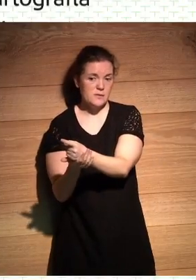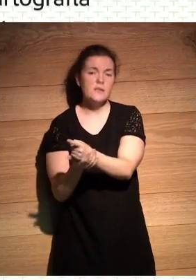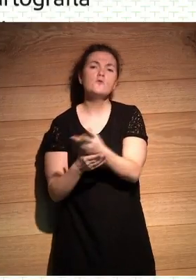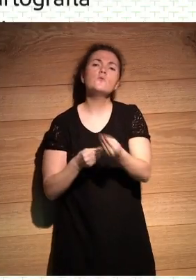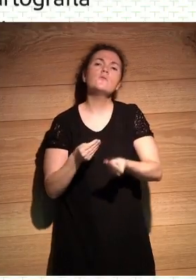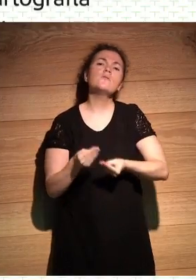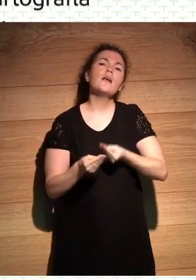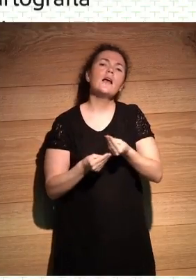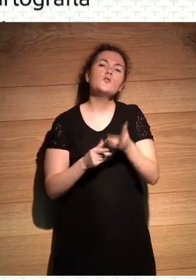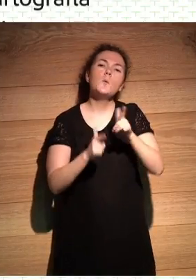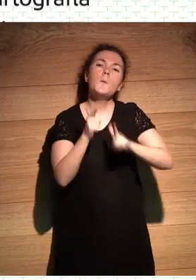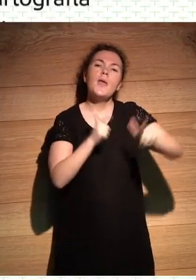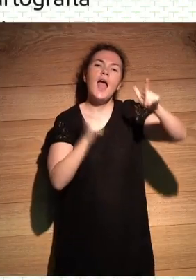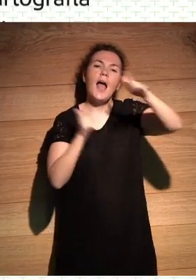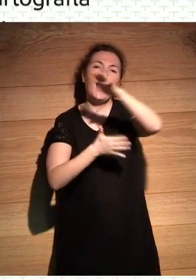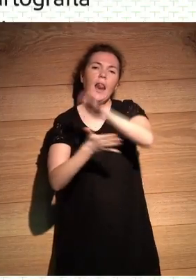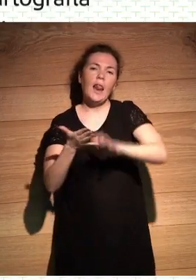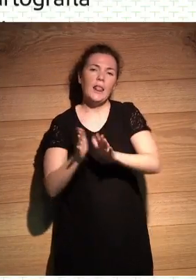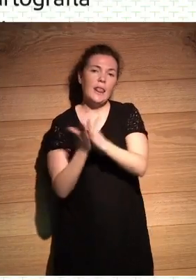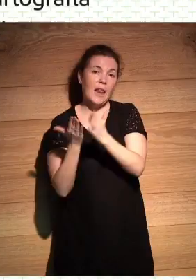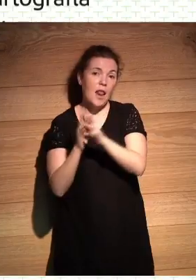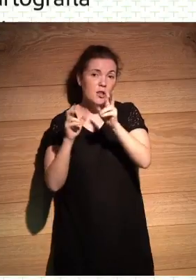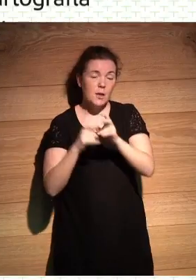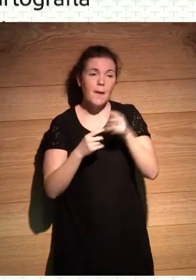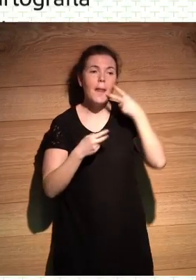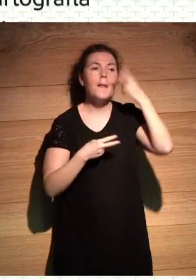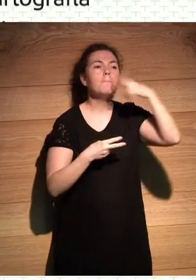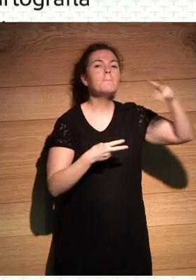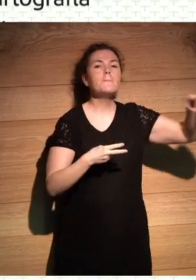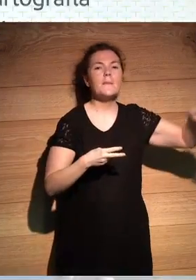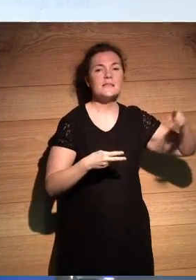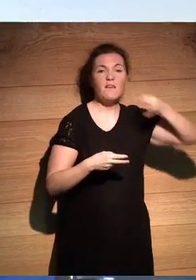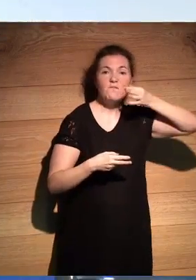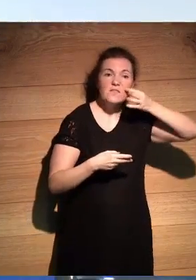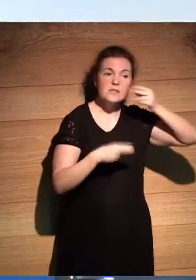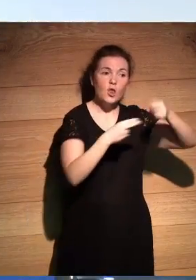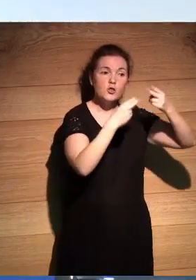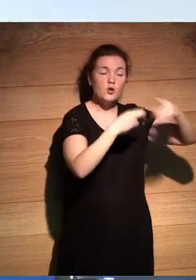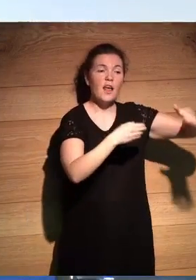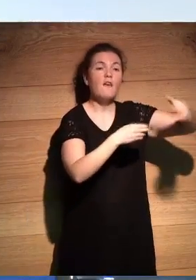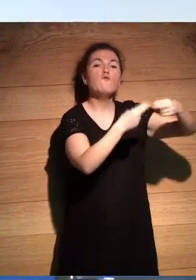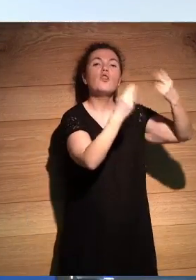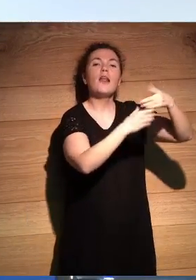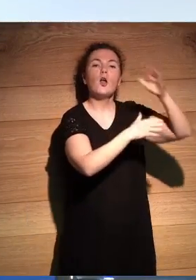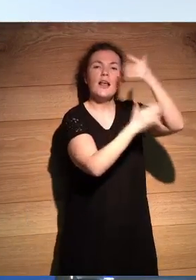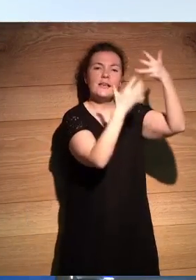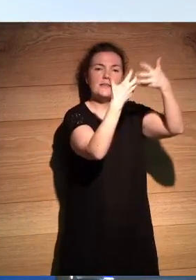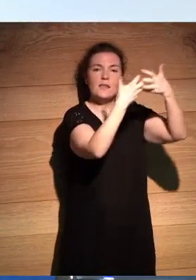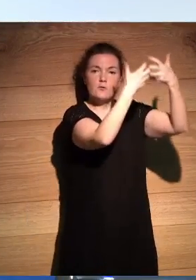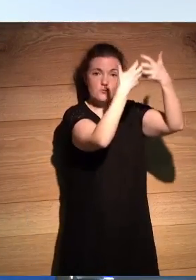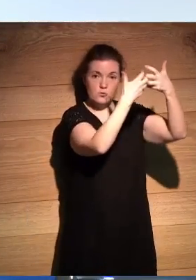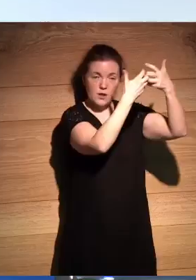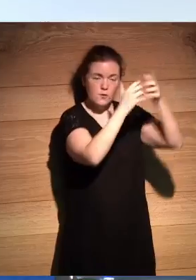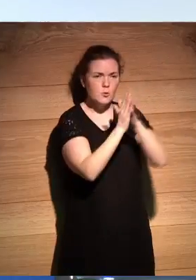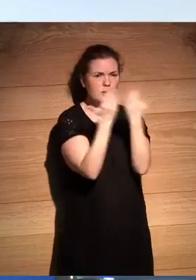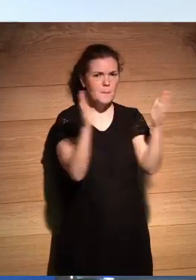nosotros es un viaje literario sobre el paisaje físico de Sonora en la frontera con Estados Unidos, despliegas el mapa y